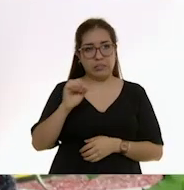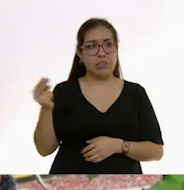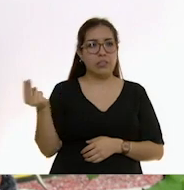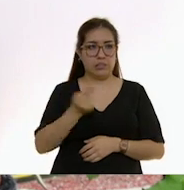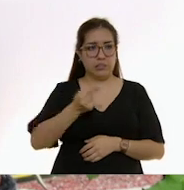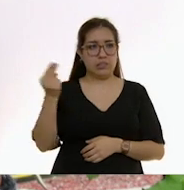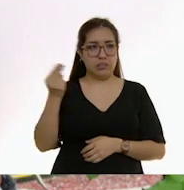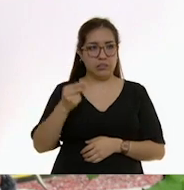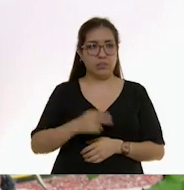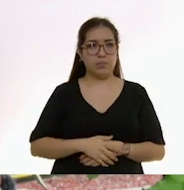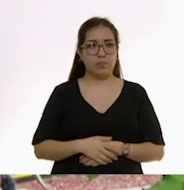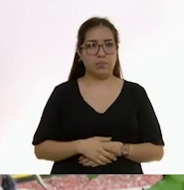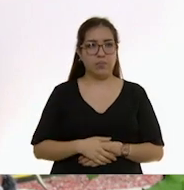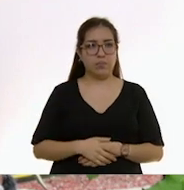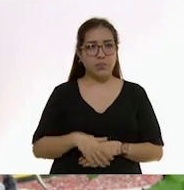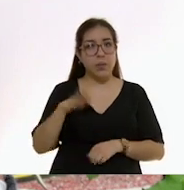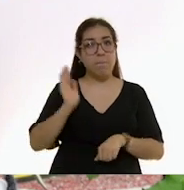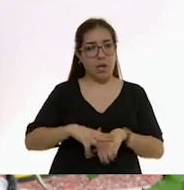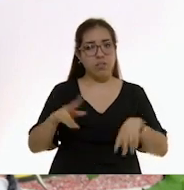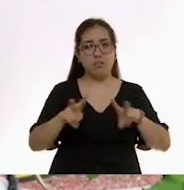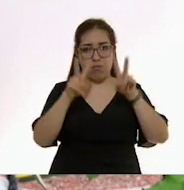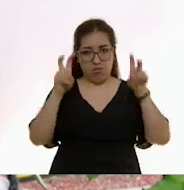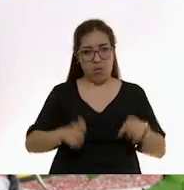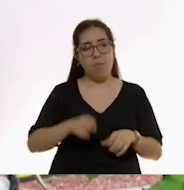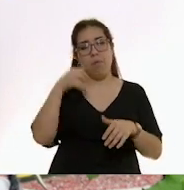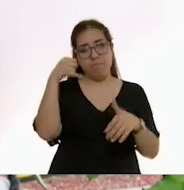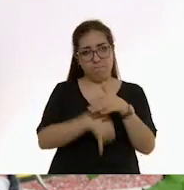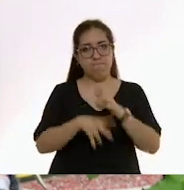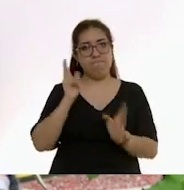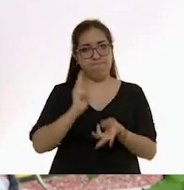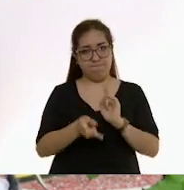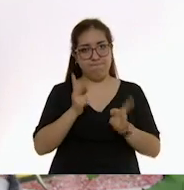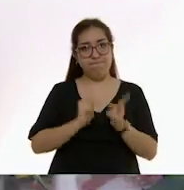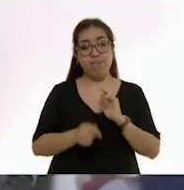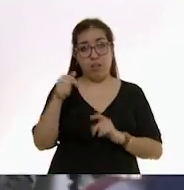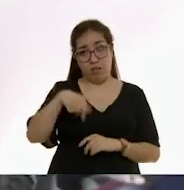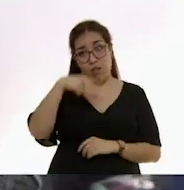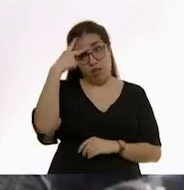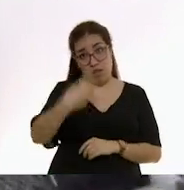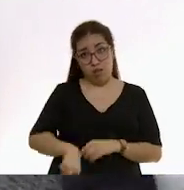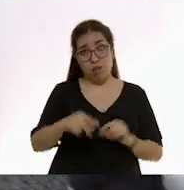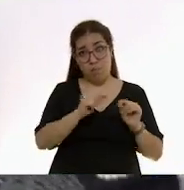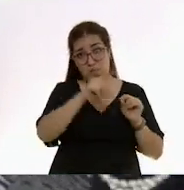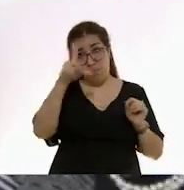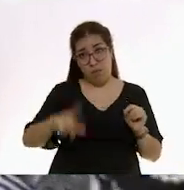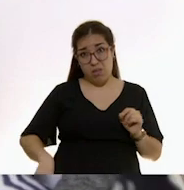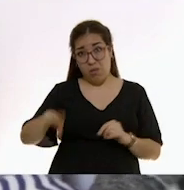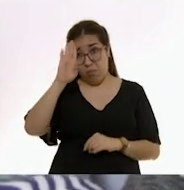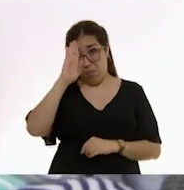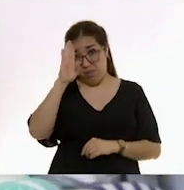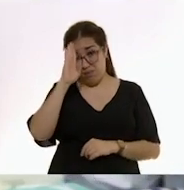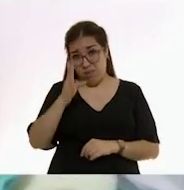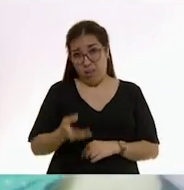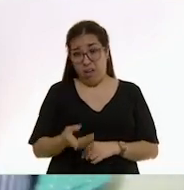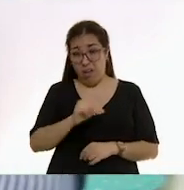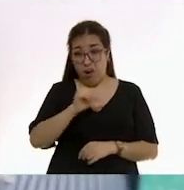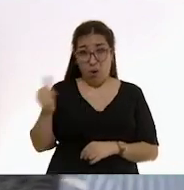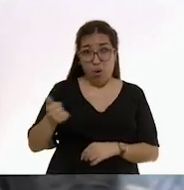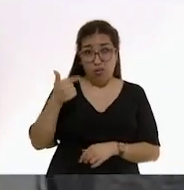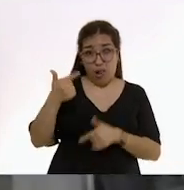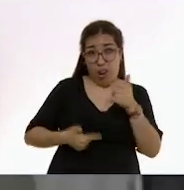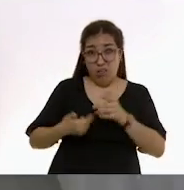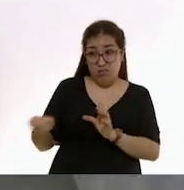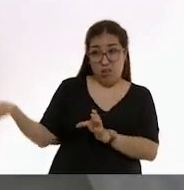que se hable más del tema y sobre todo que en México se deje de ver que es más saludable la